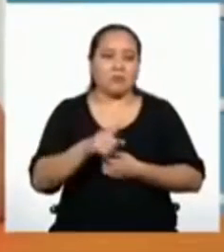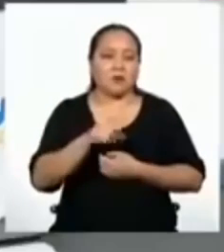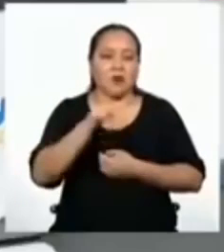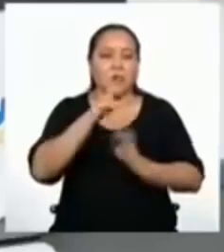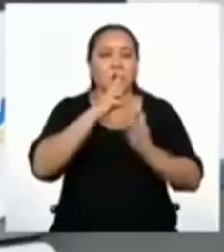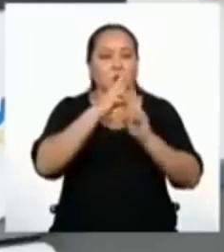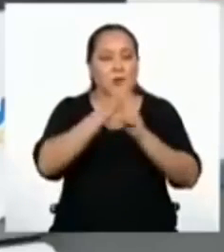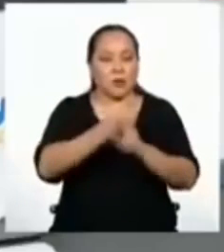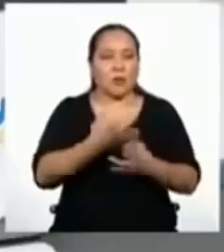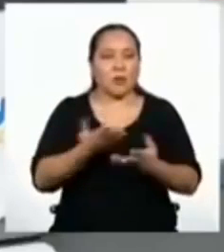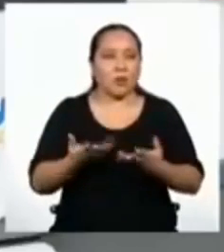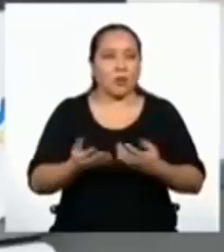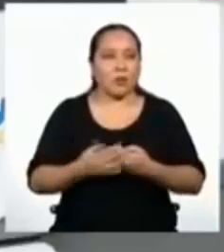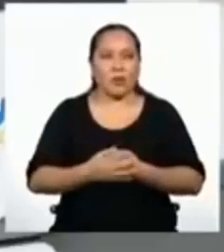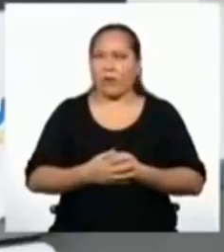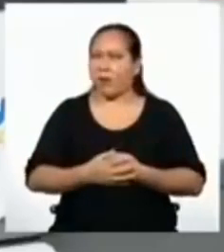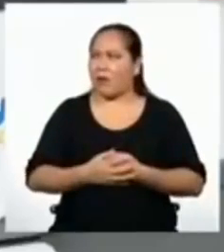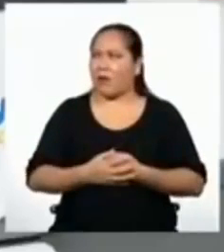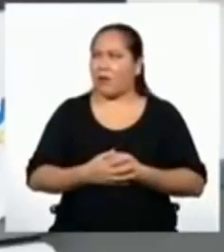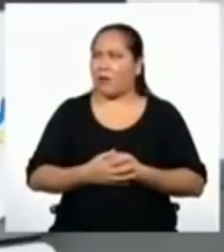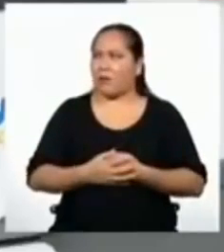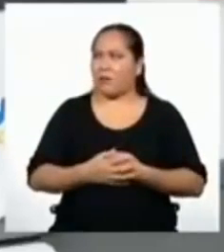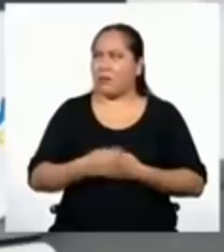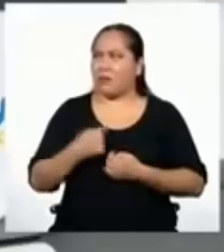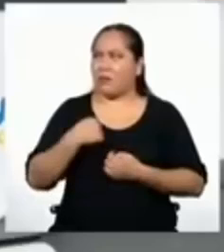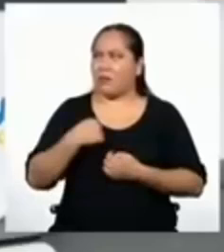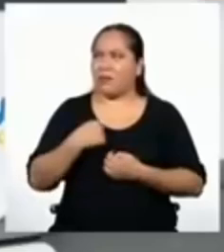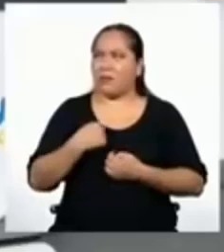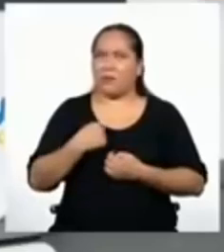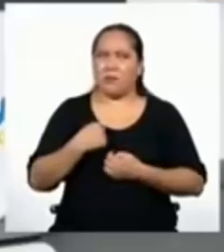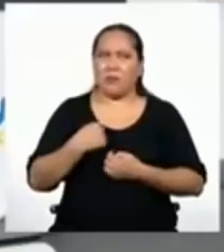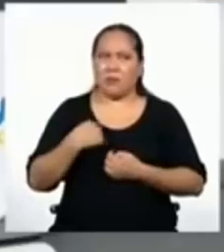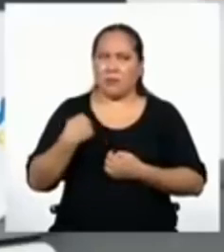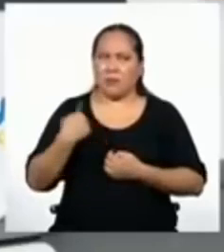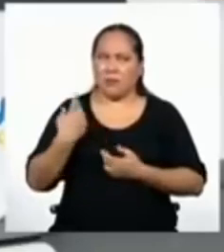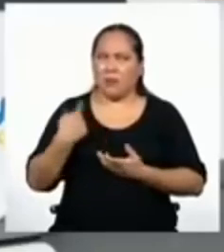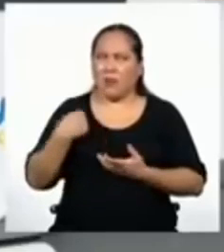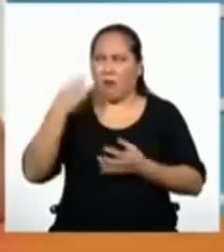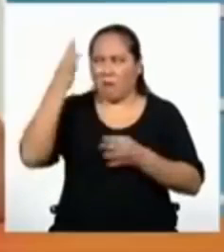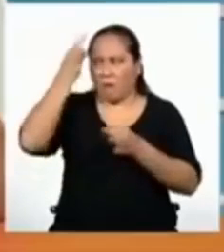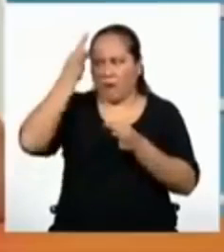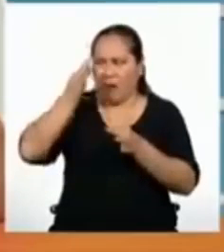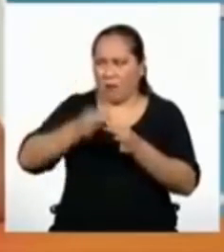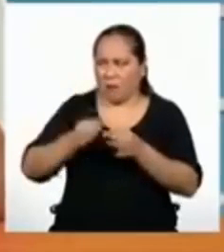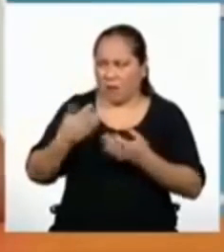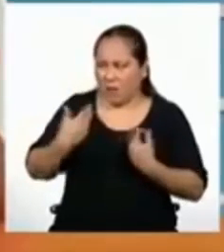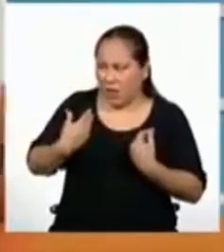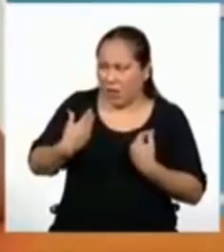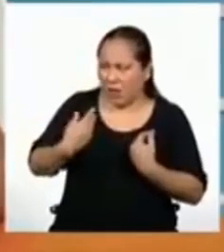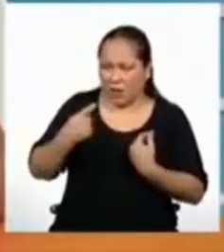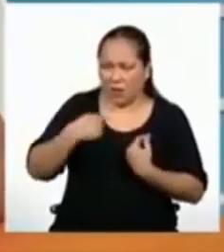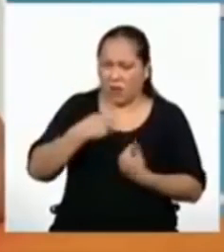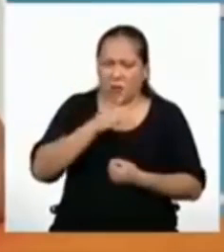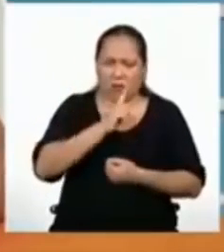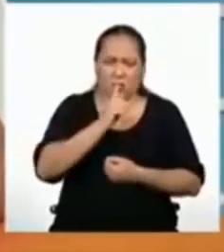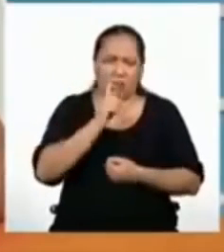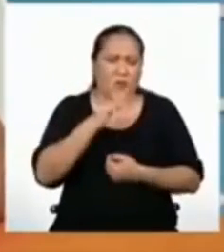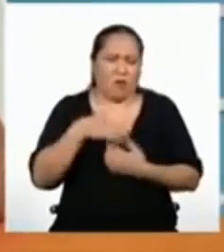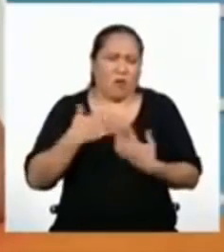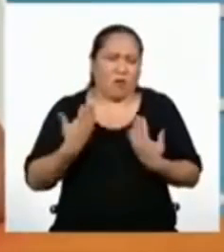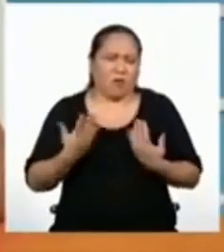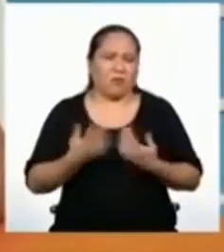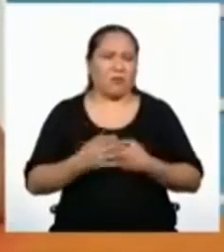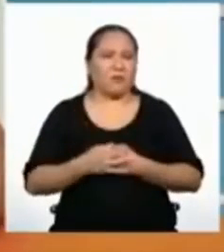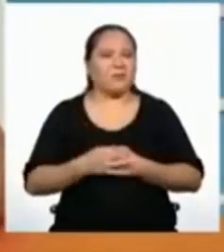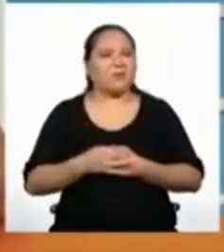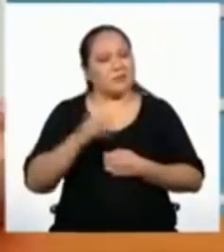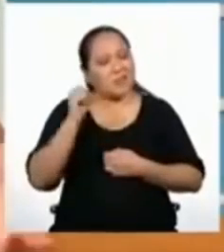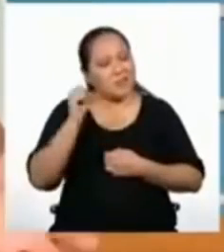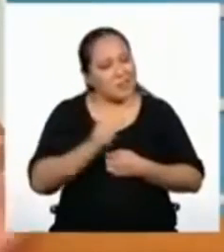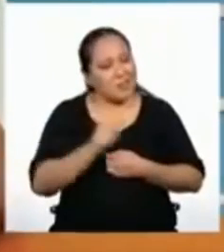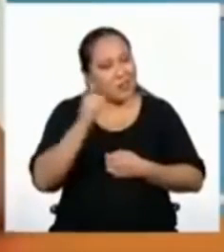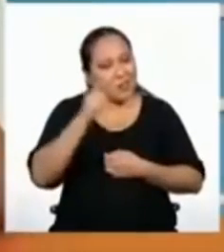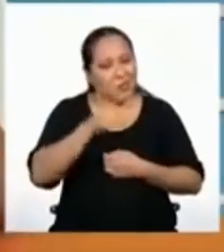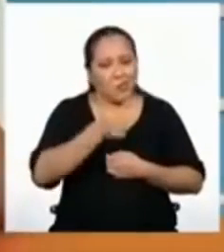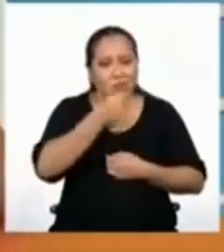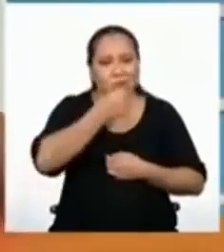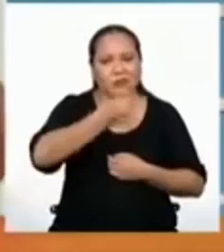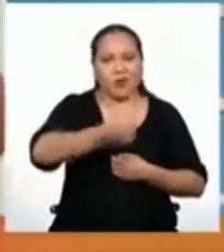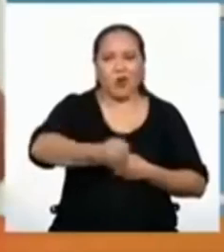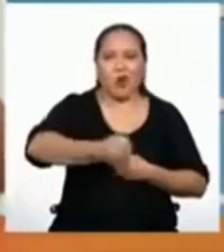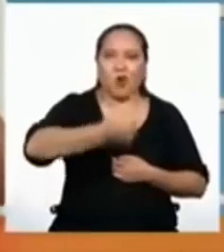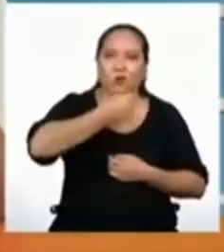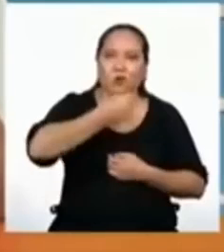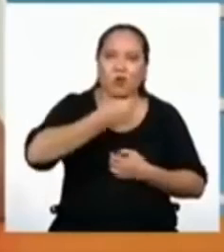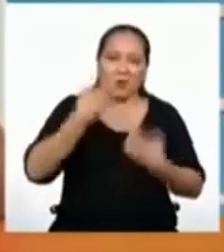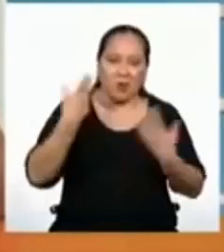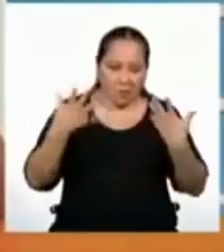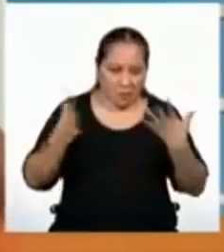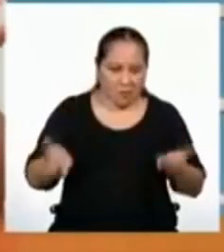tú misma. ¡Ah, su profesor! Me tiene harta fe. Yo mucha creo. Obvio, Yaremis. Eres nuestra conductora.